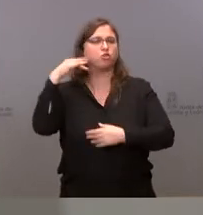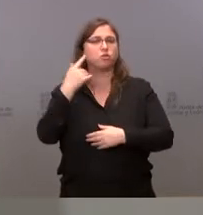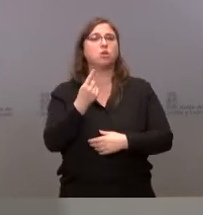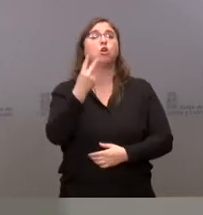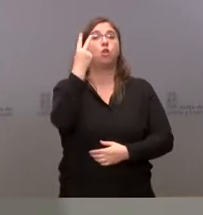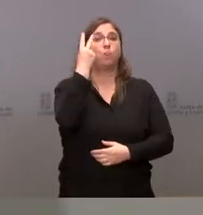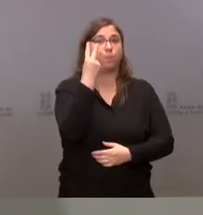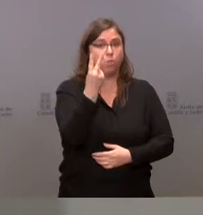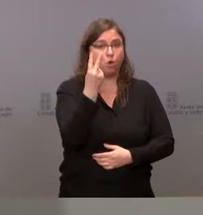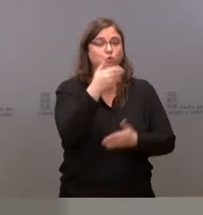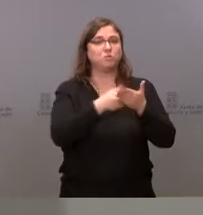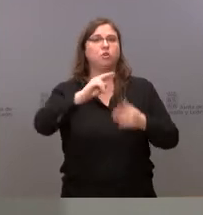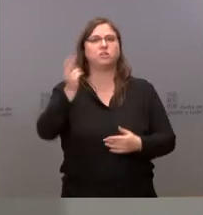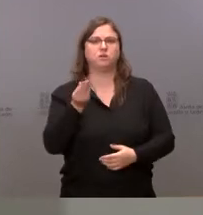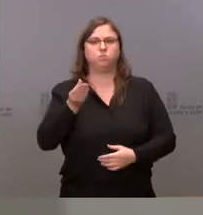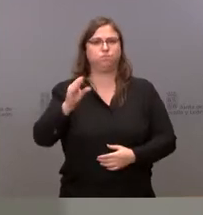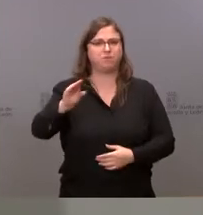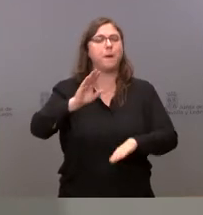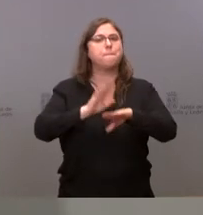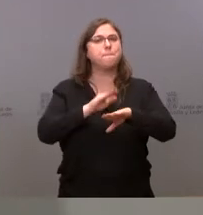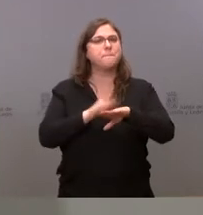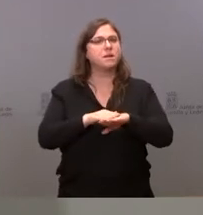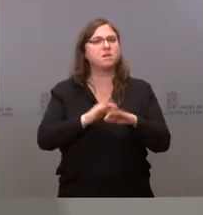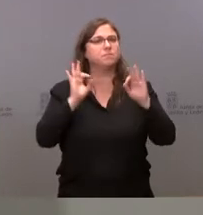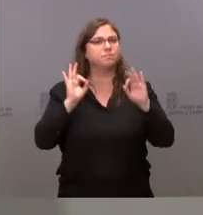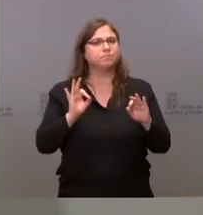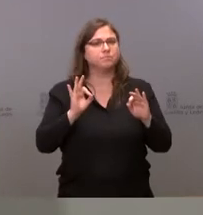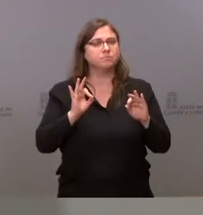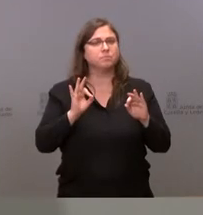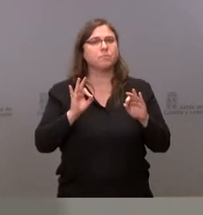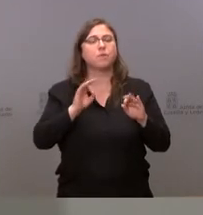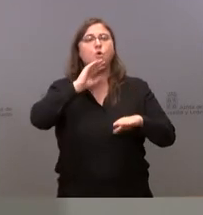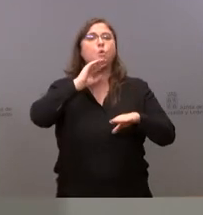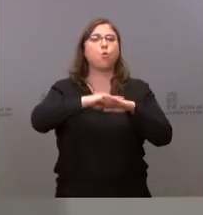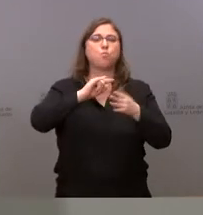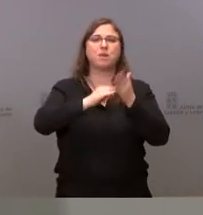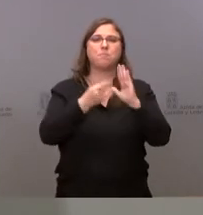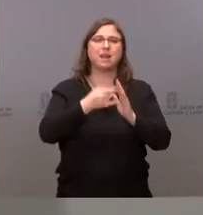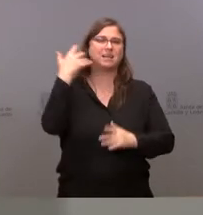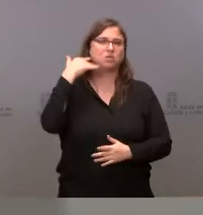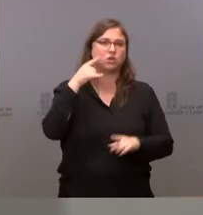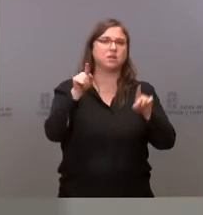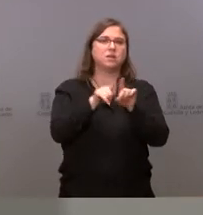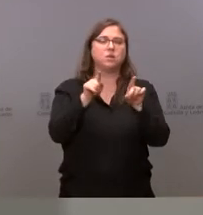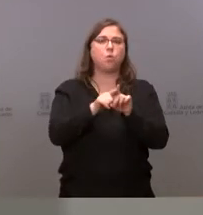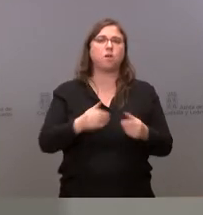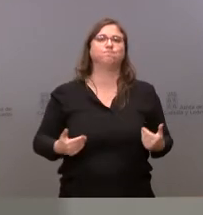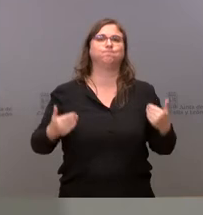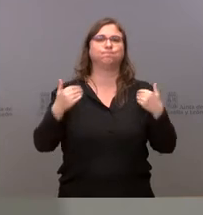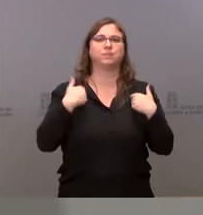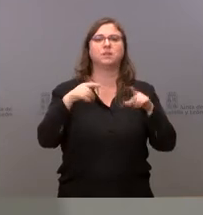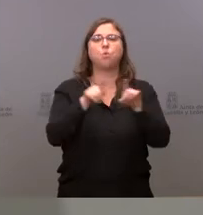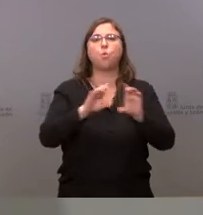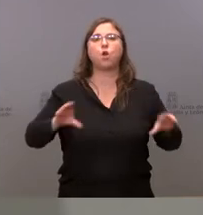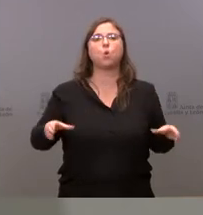de 2 millones de euros, dirigido precisamente al cumplimiento de este Plan Soria en la parte que nos corresponde como